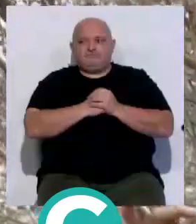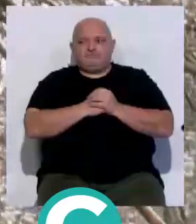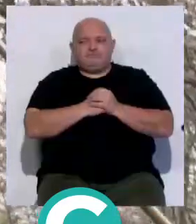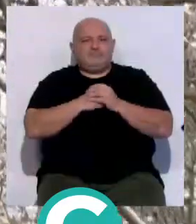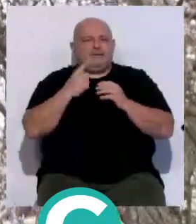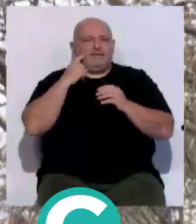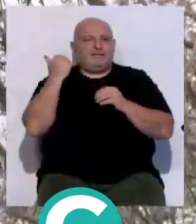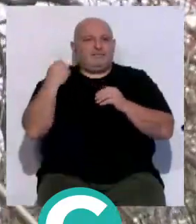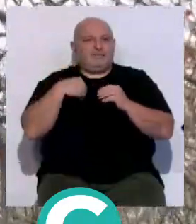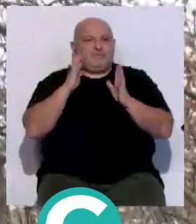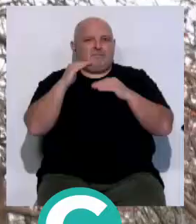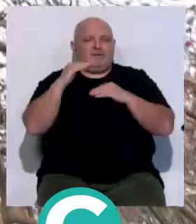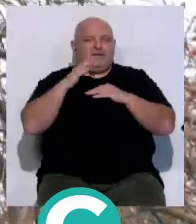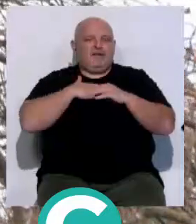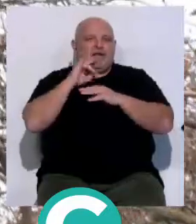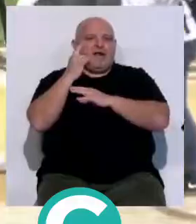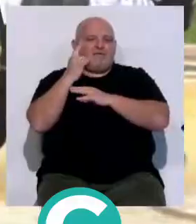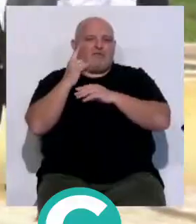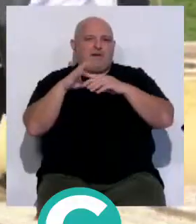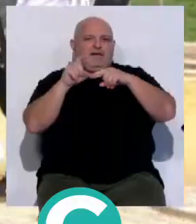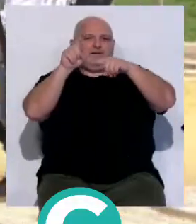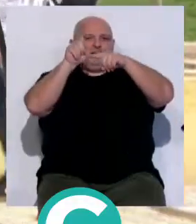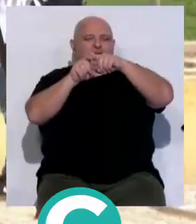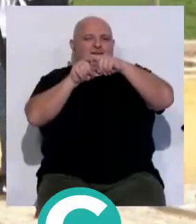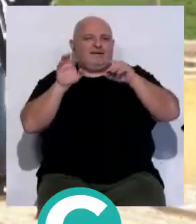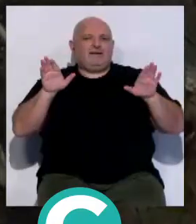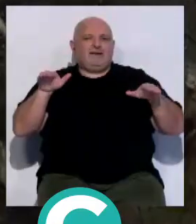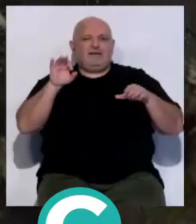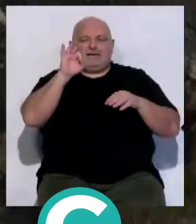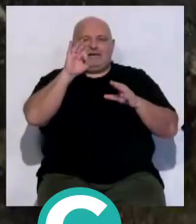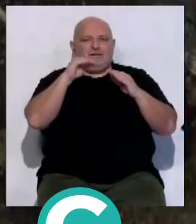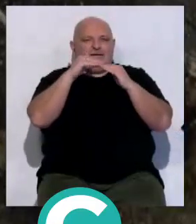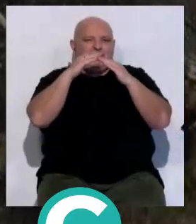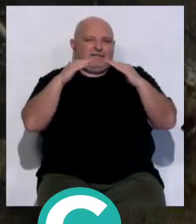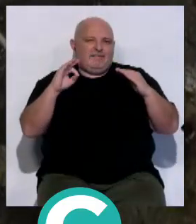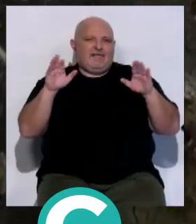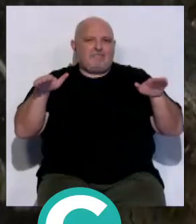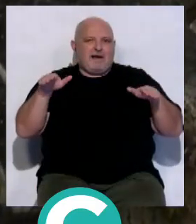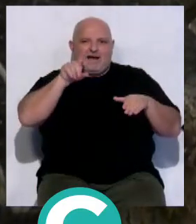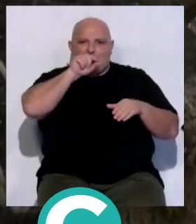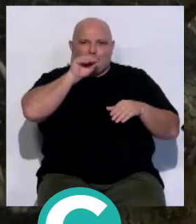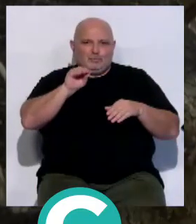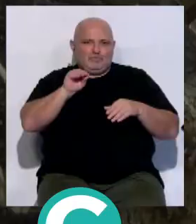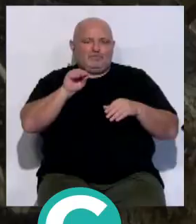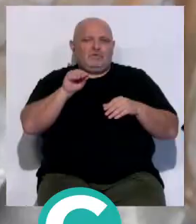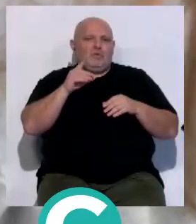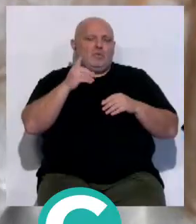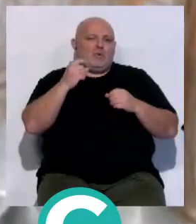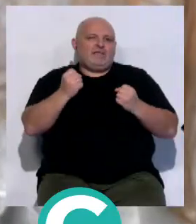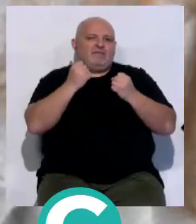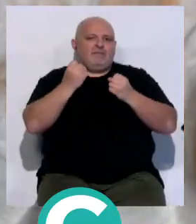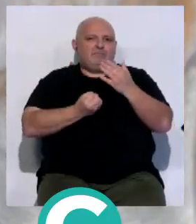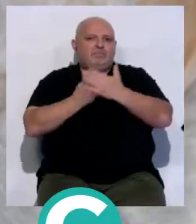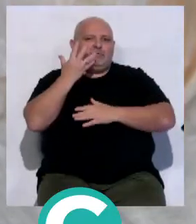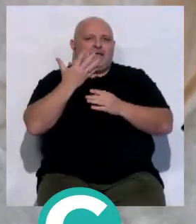Esta morera ha sido el árbol escogido para comenzar la instalación de estas cajas nido en el casco histórico. Una actividad puesta en